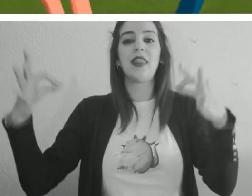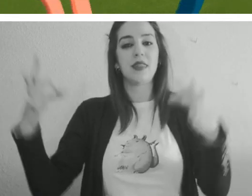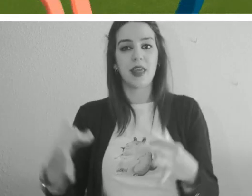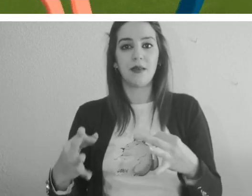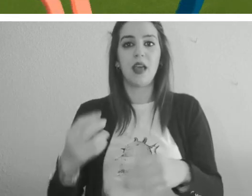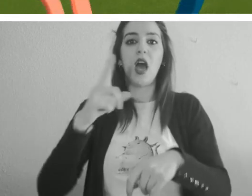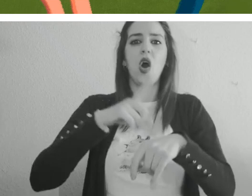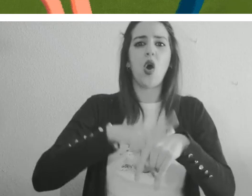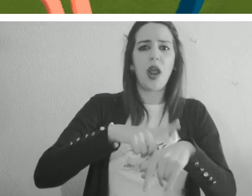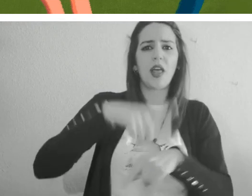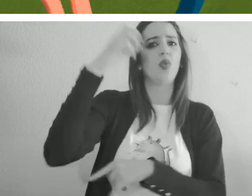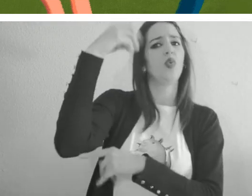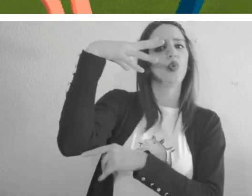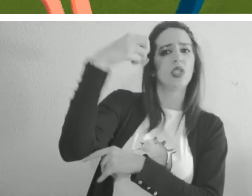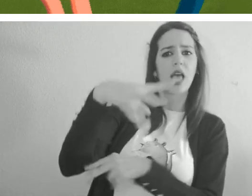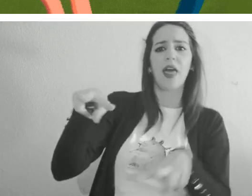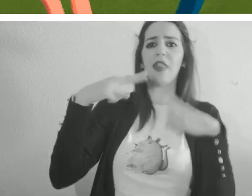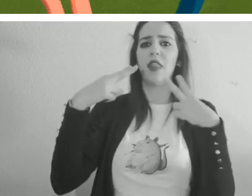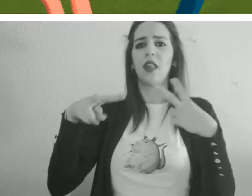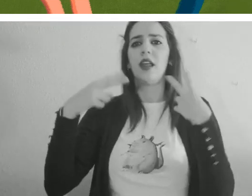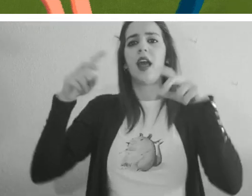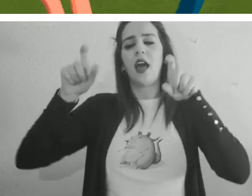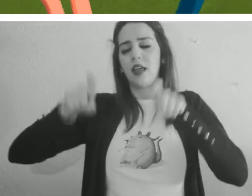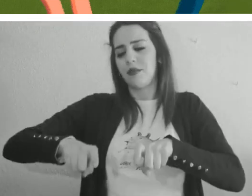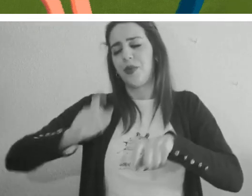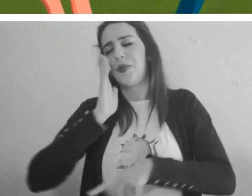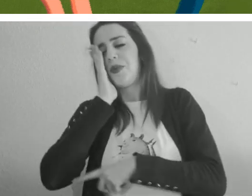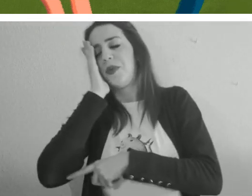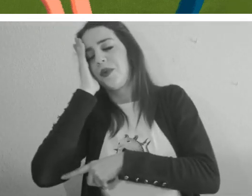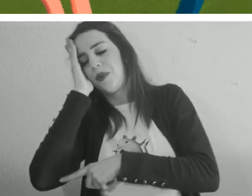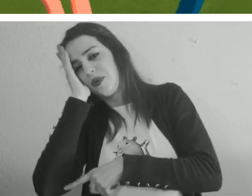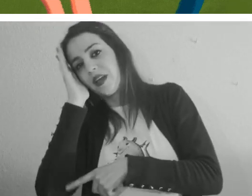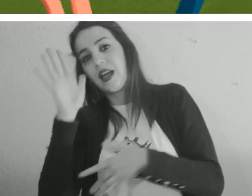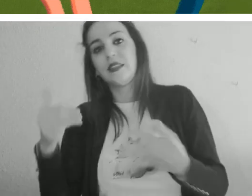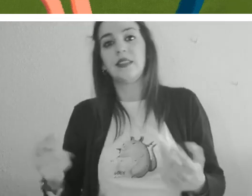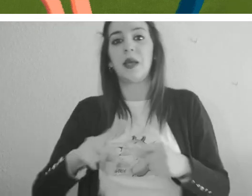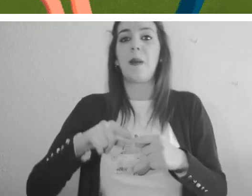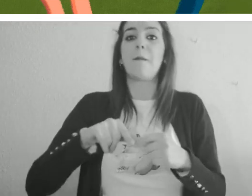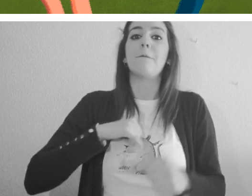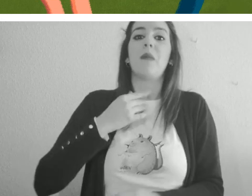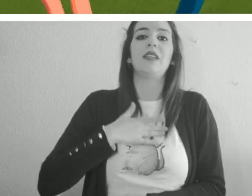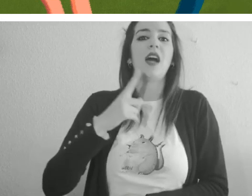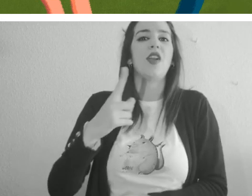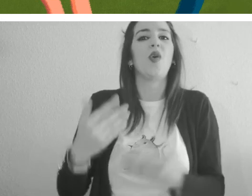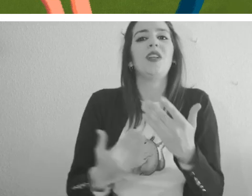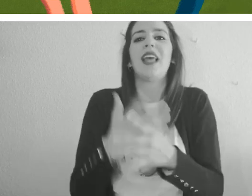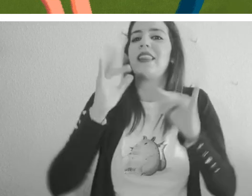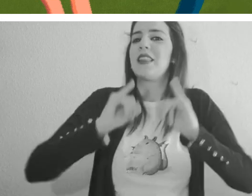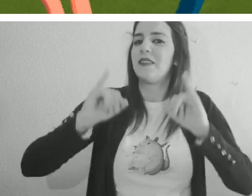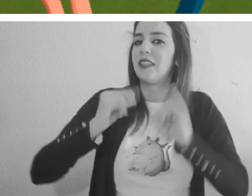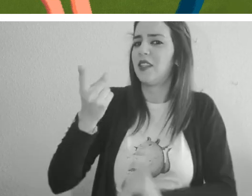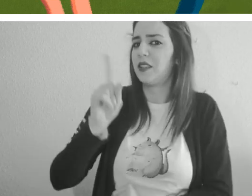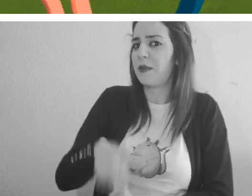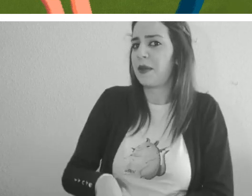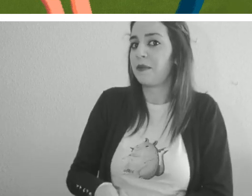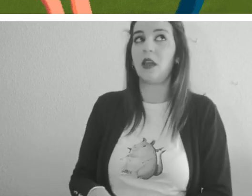un buen baño, cenar y descansar para que mañana sea un día tan divertido como hoy. Pero